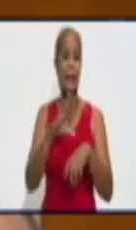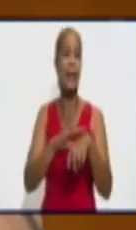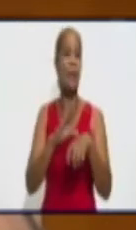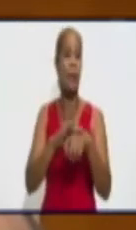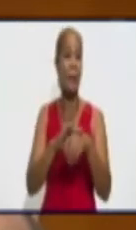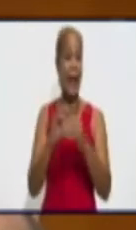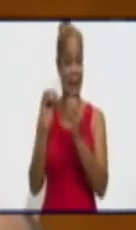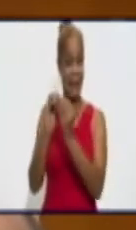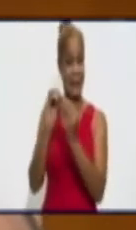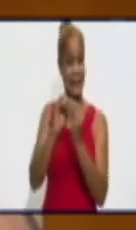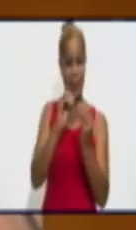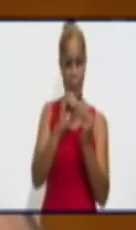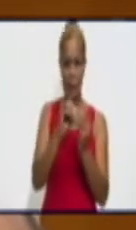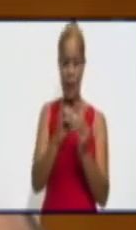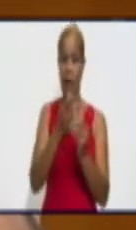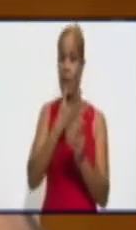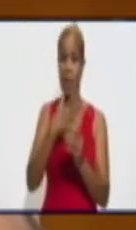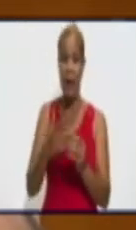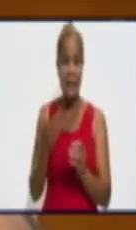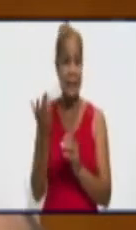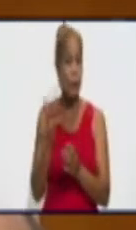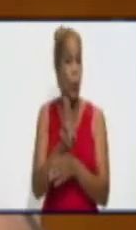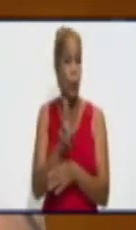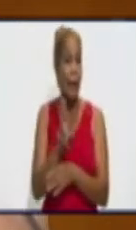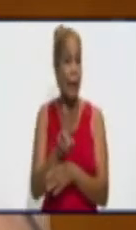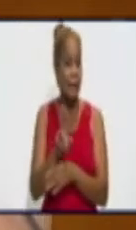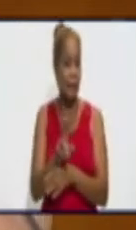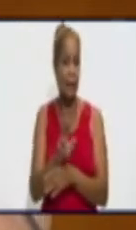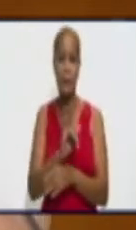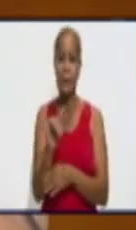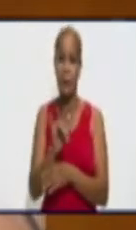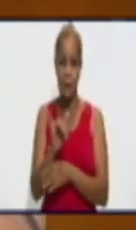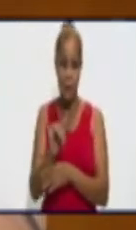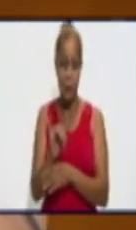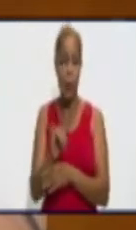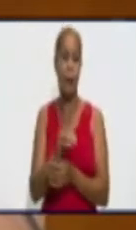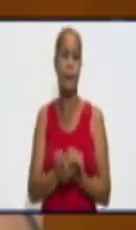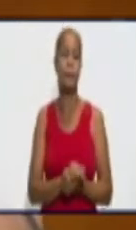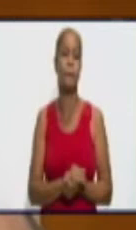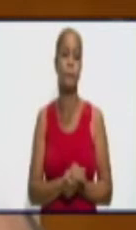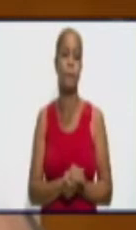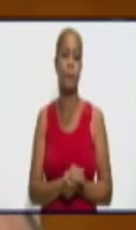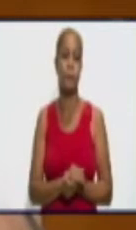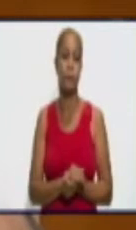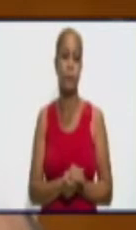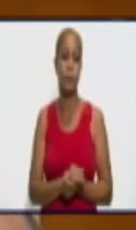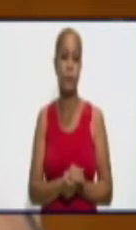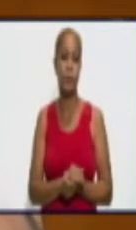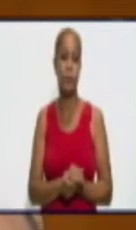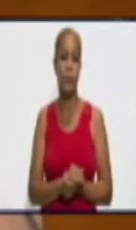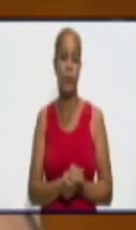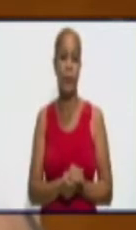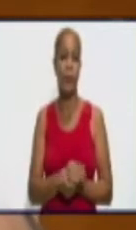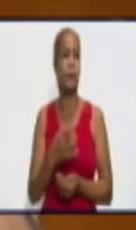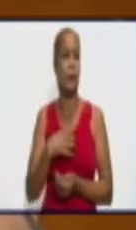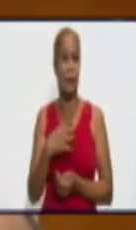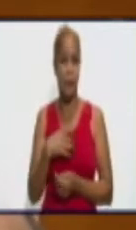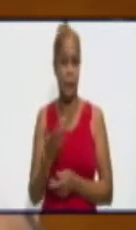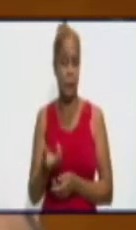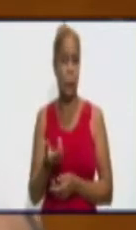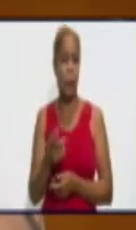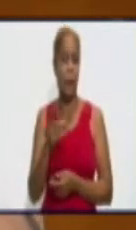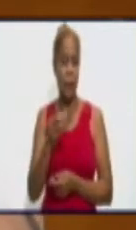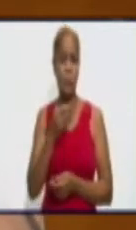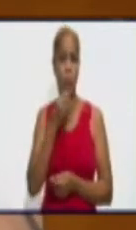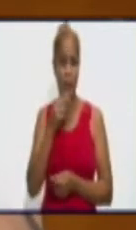transmisión tan rápida, tan alta, de una transmisibilidad tan rápida y tan fácil, teniendo en cuenta la vía de transmisión,